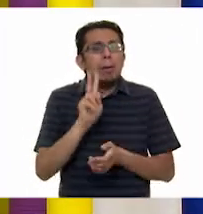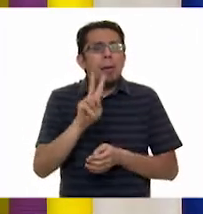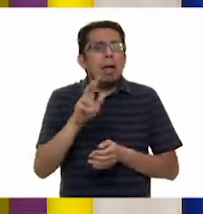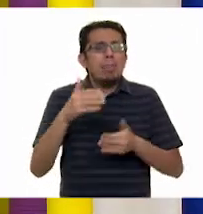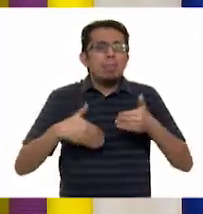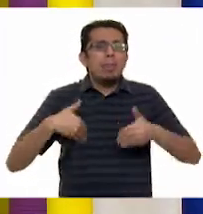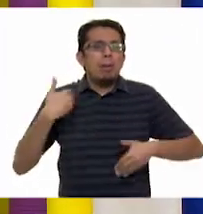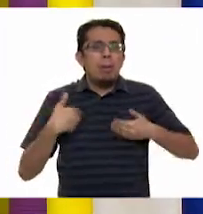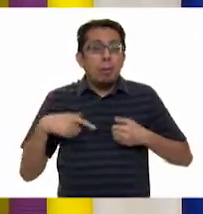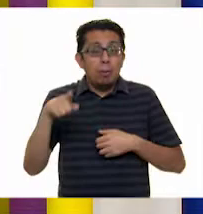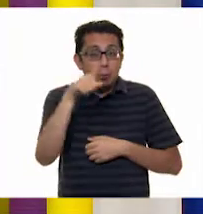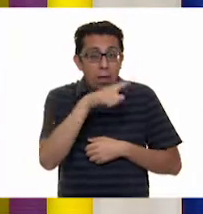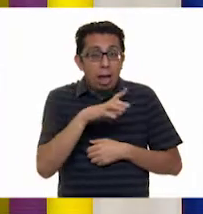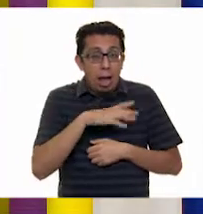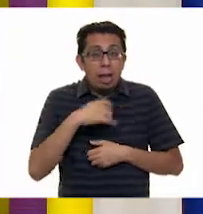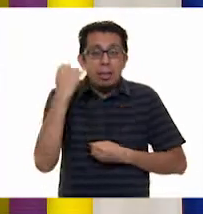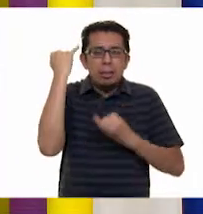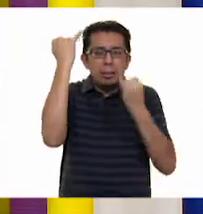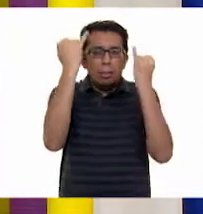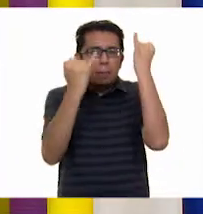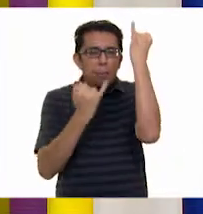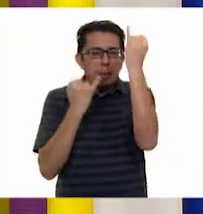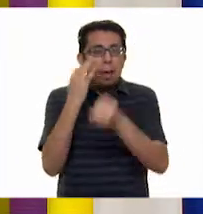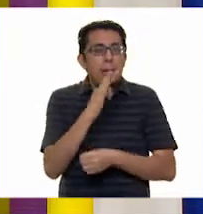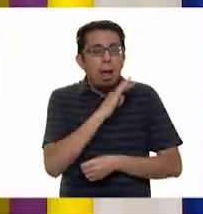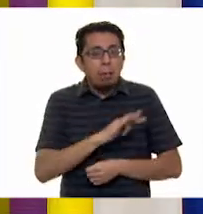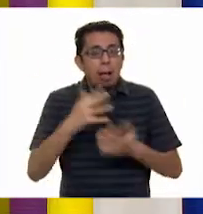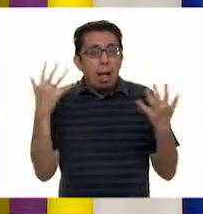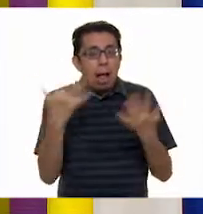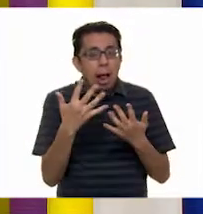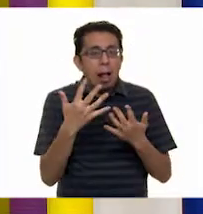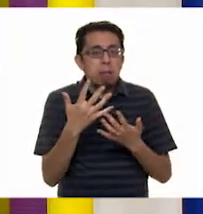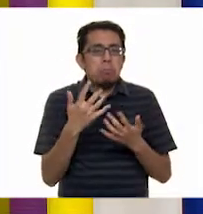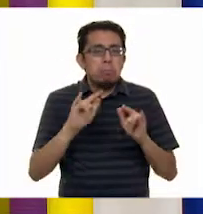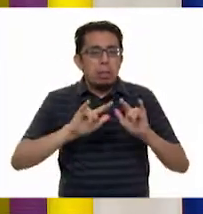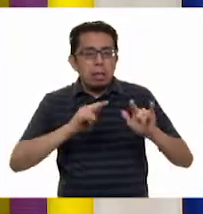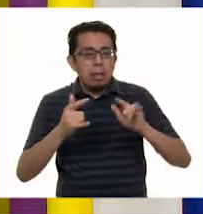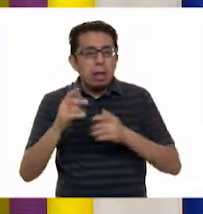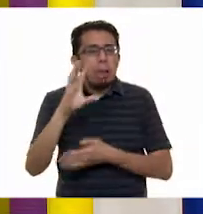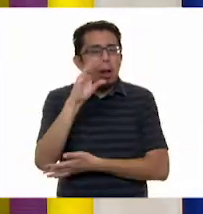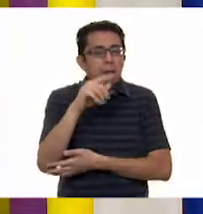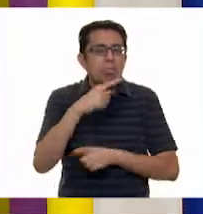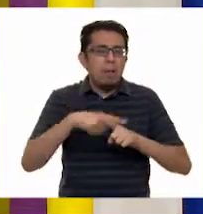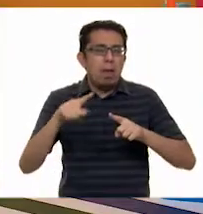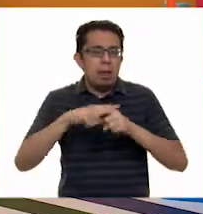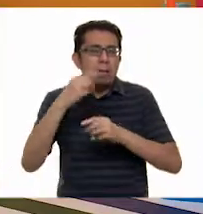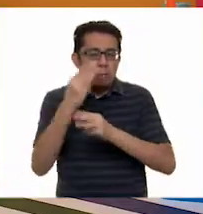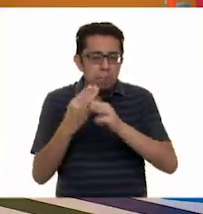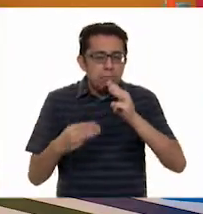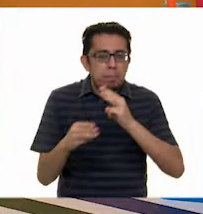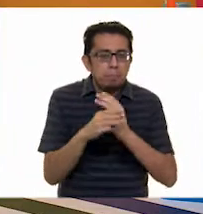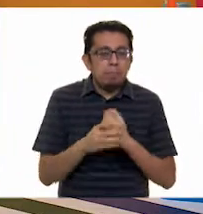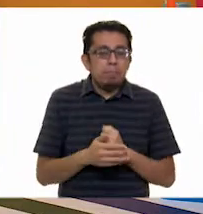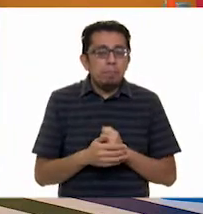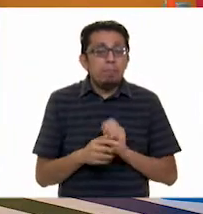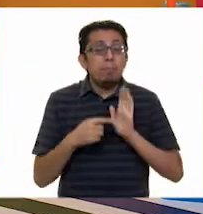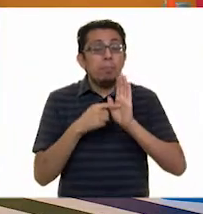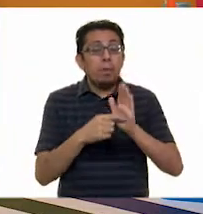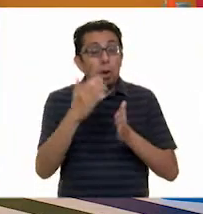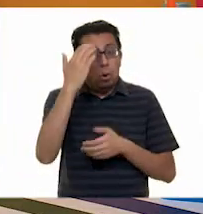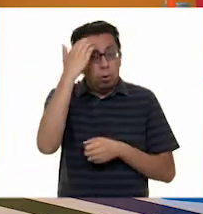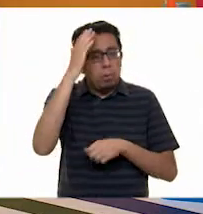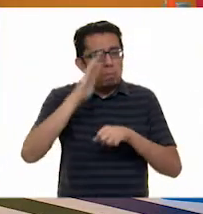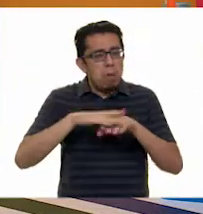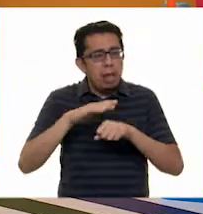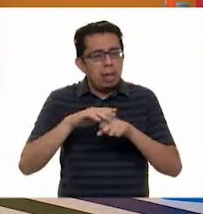imaginación niñas y niños, que sí que la tenemos, podemos hacer títeres y marionetas con diferentes materiales. Vamos a conocer un poco